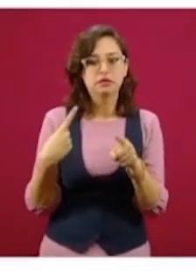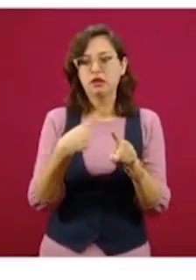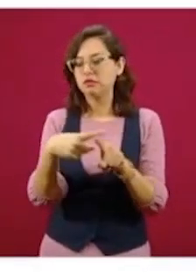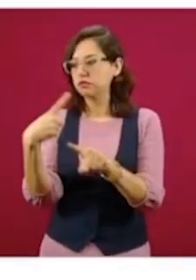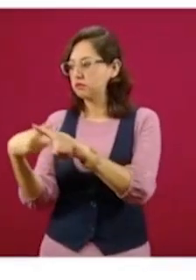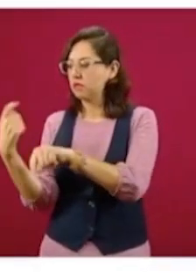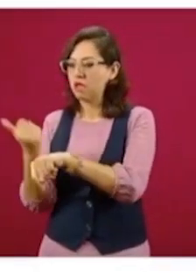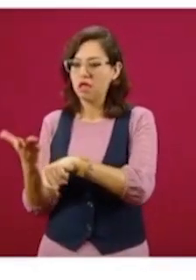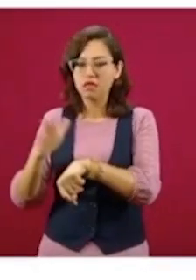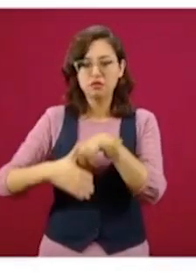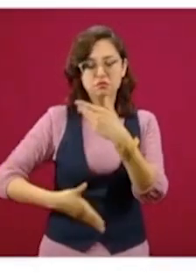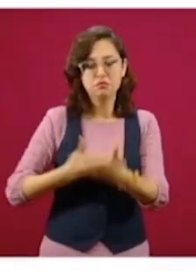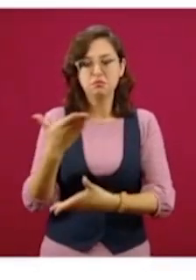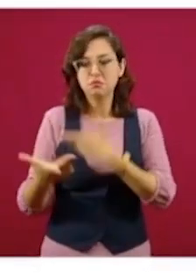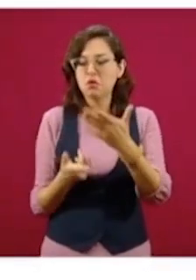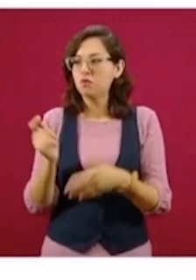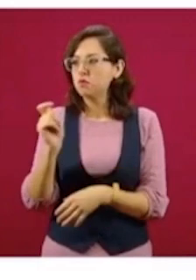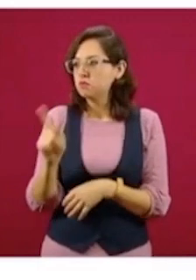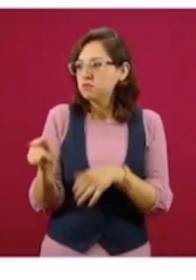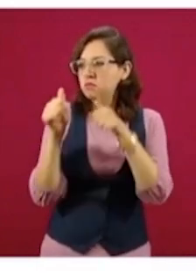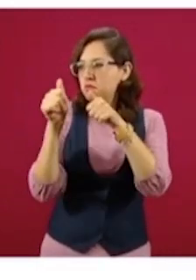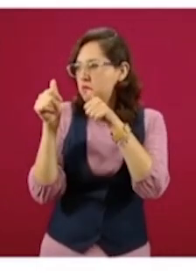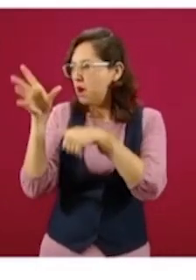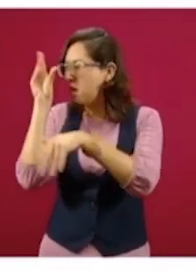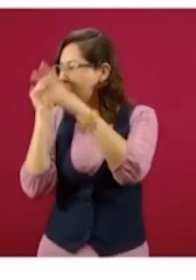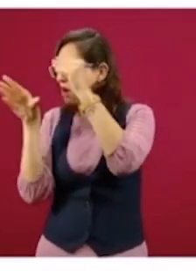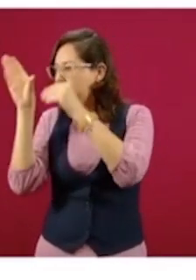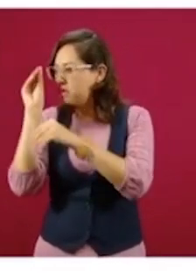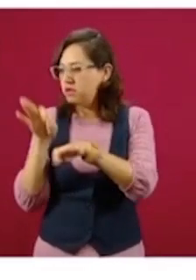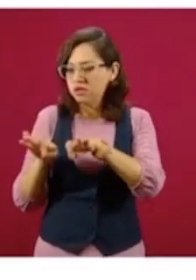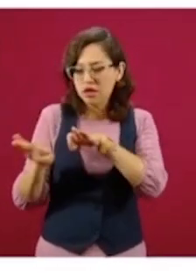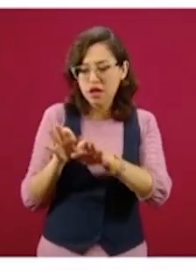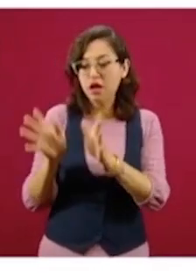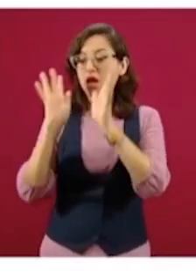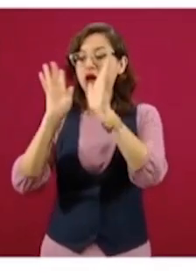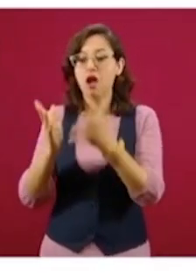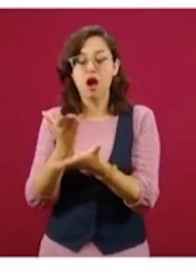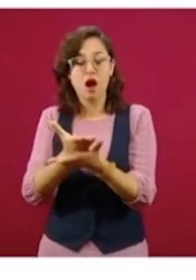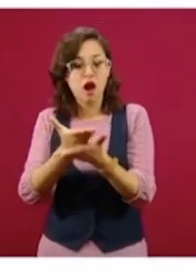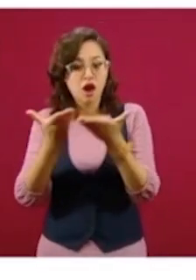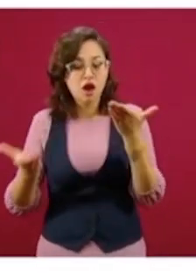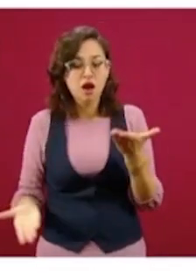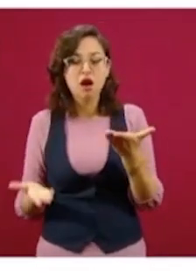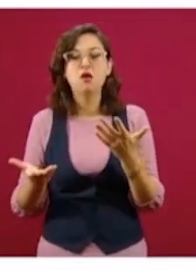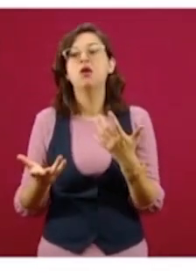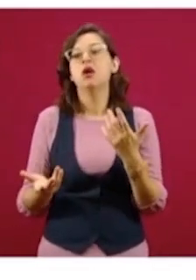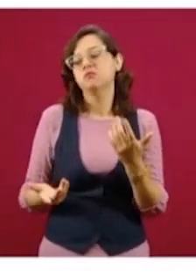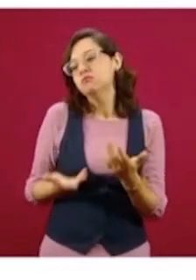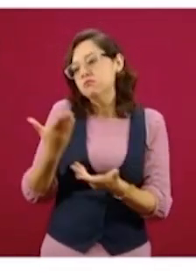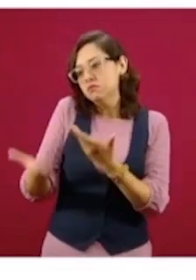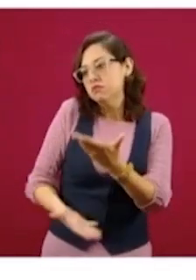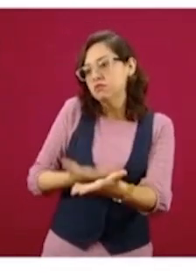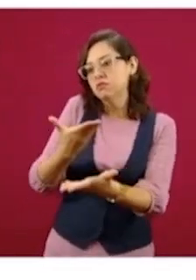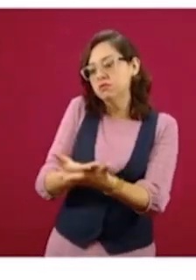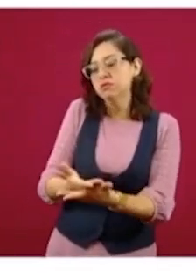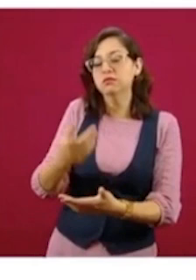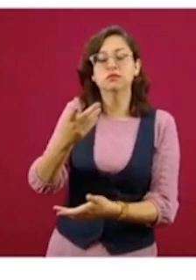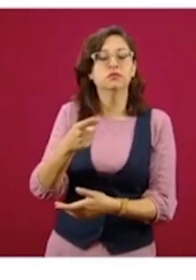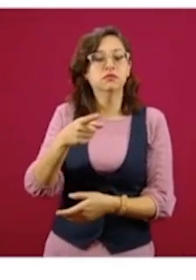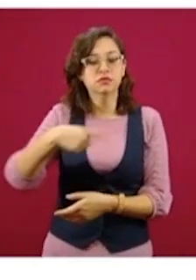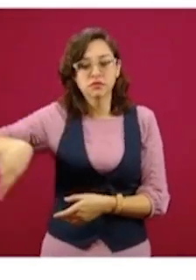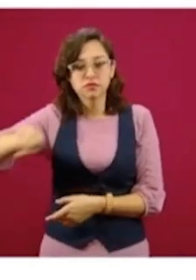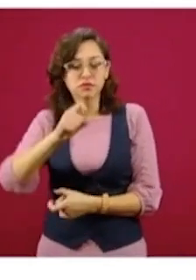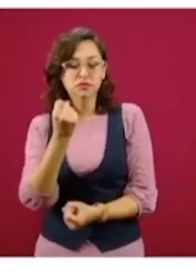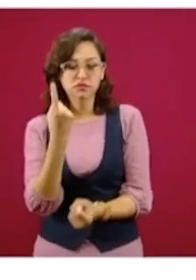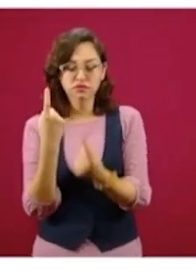servicios, profesionistas y se les está ofreciendo esta alternativa. Si varios de ellos que tomaron oficios o